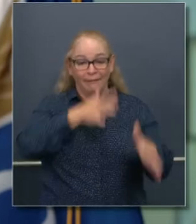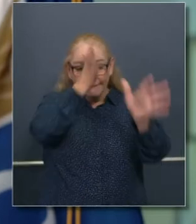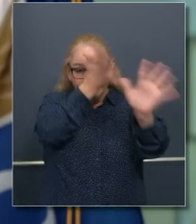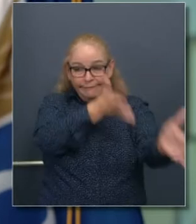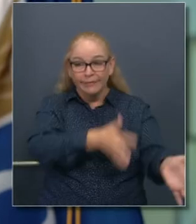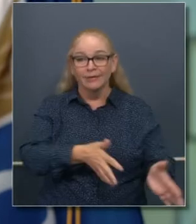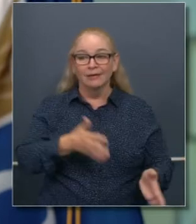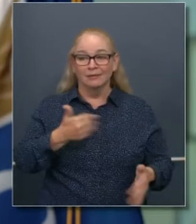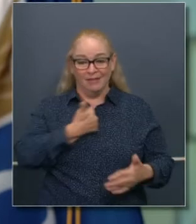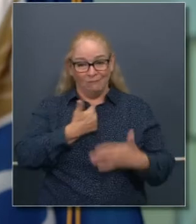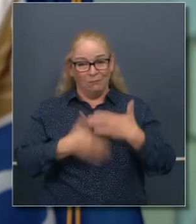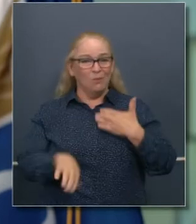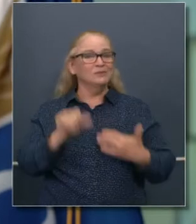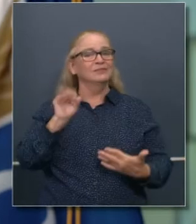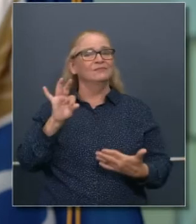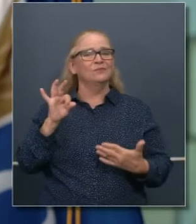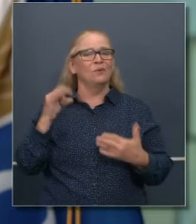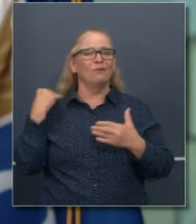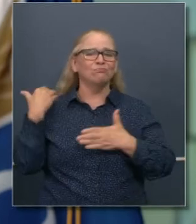de mí mismo.